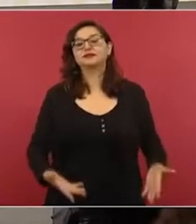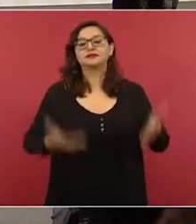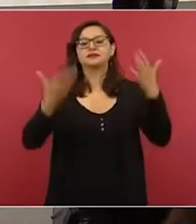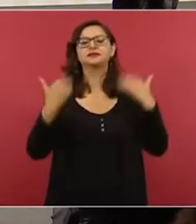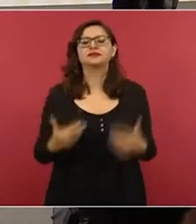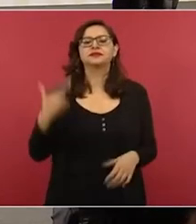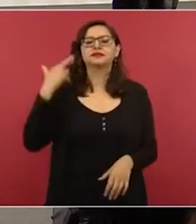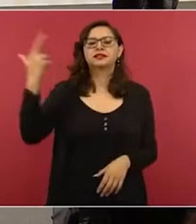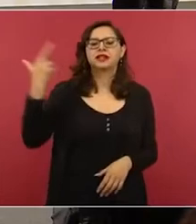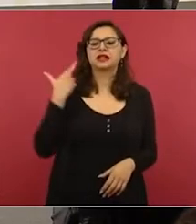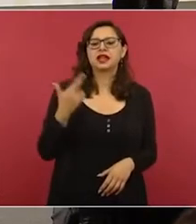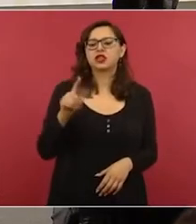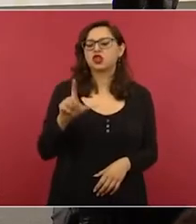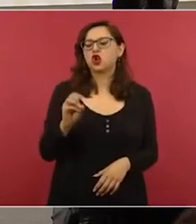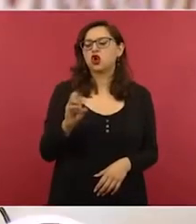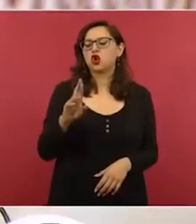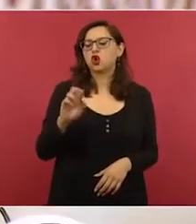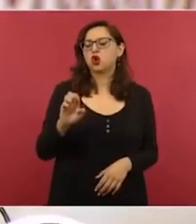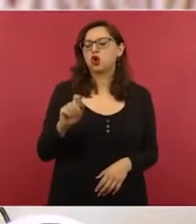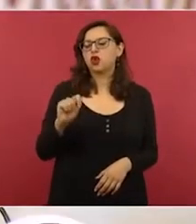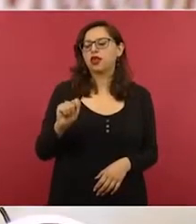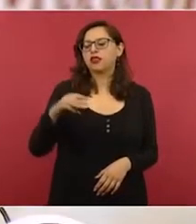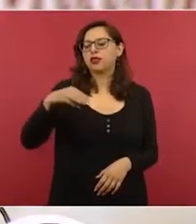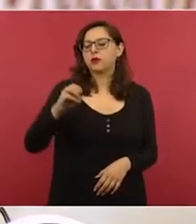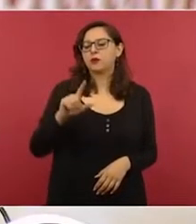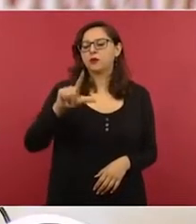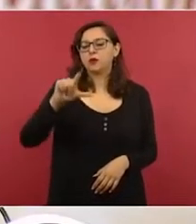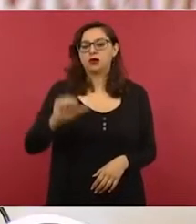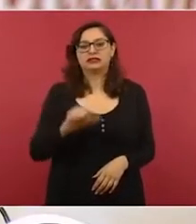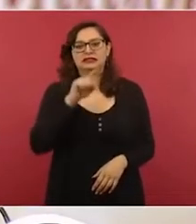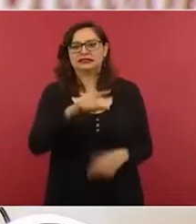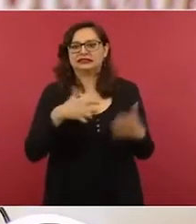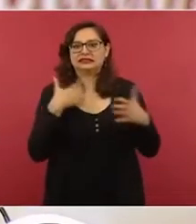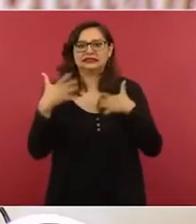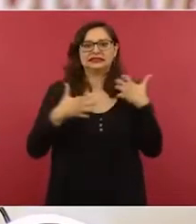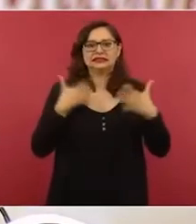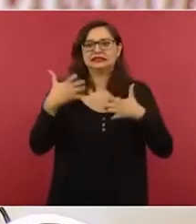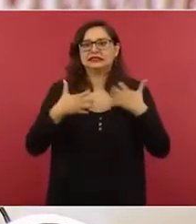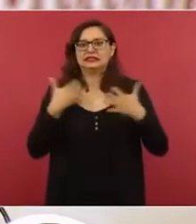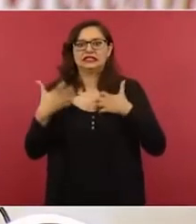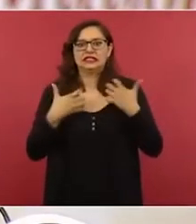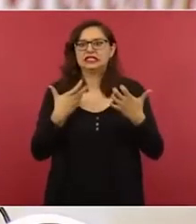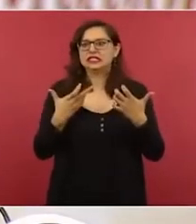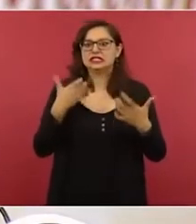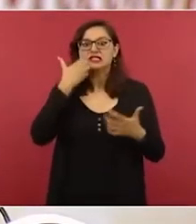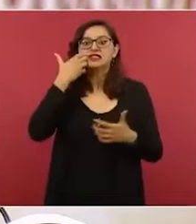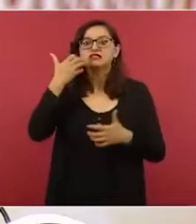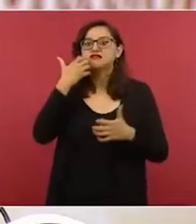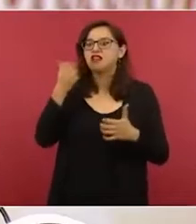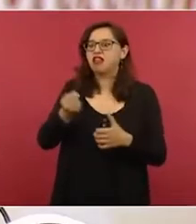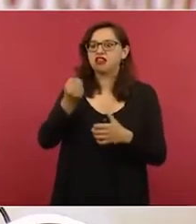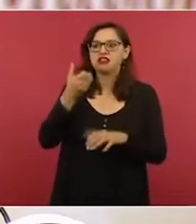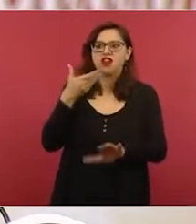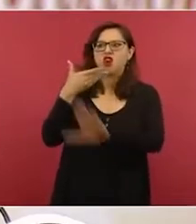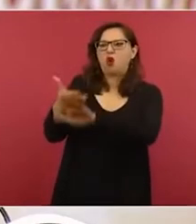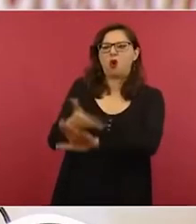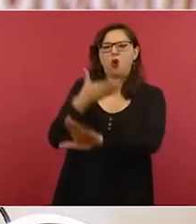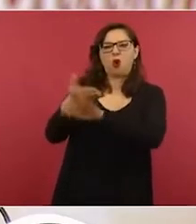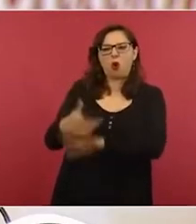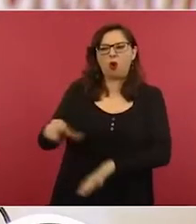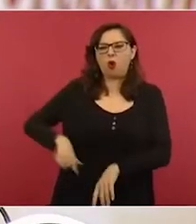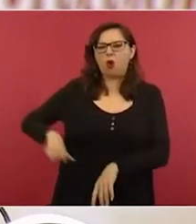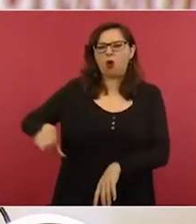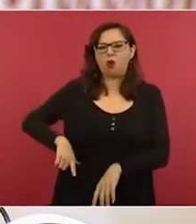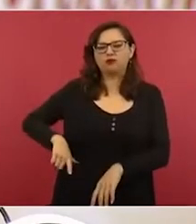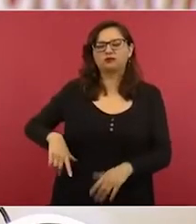radio, Carlos Loret de Mola, busca desesperadamente ser la figura de la oposición. Con tal de lograrlo,